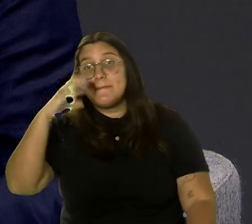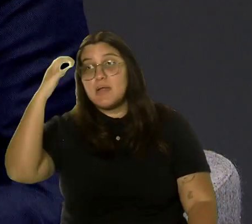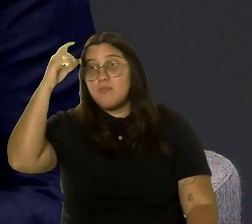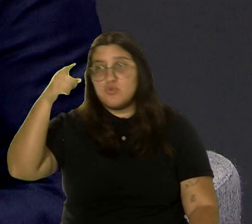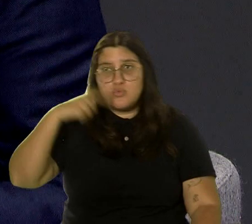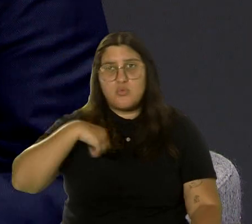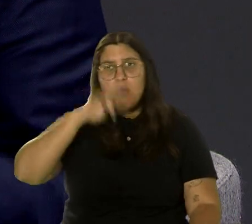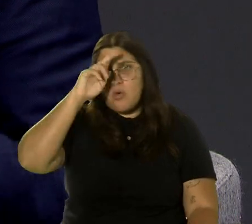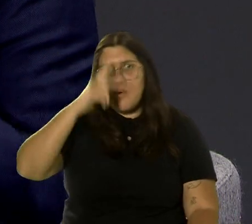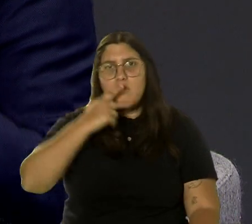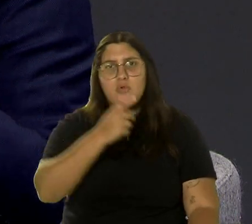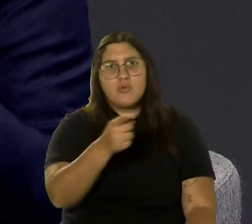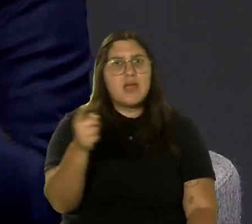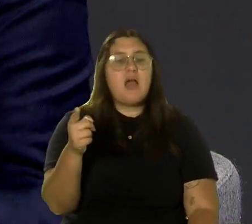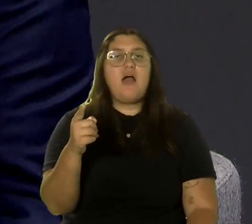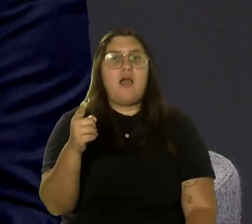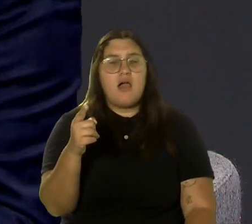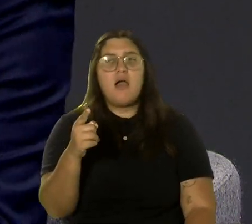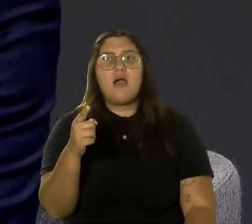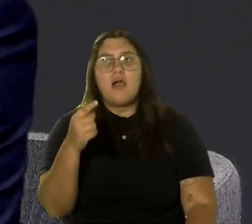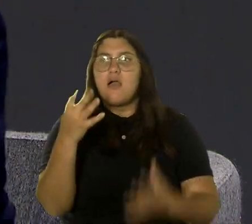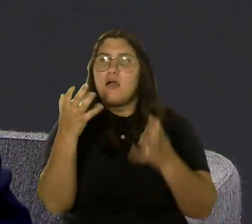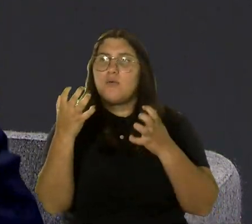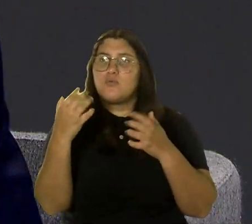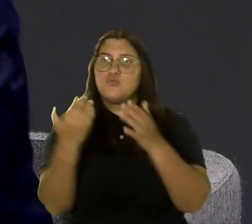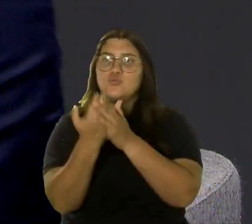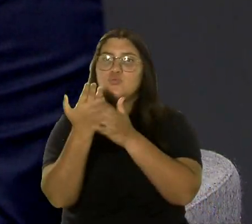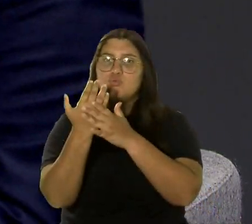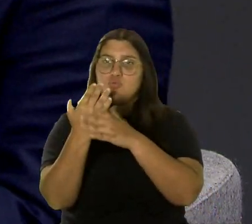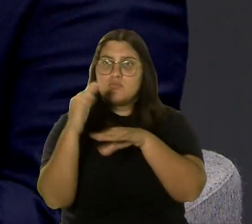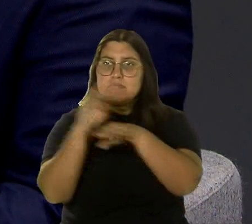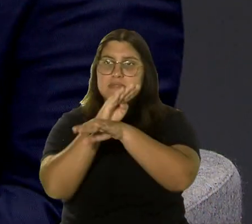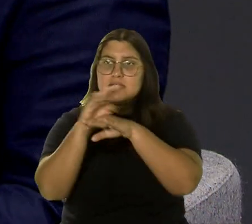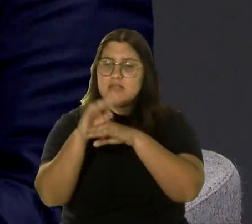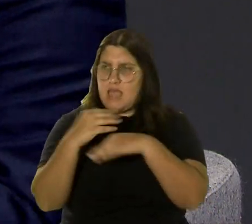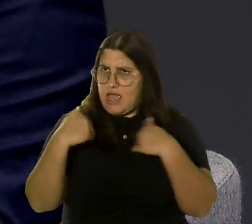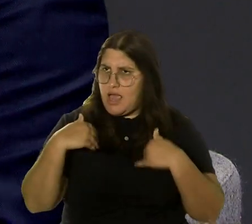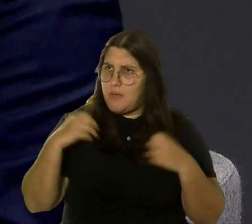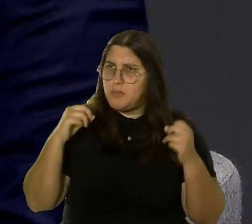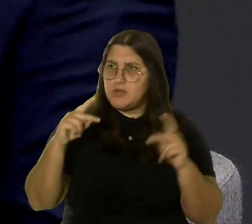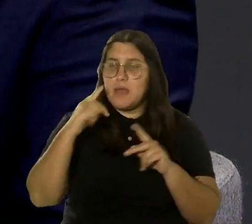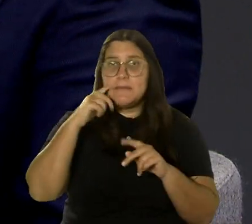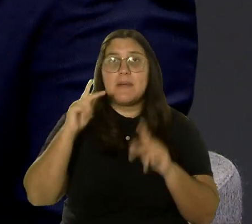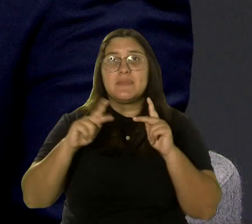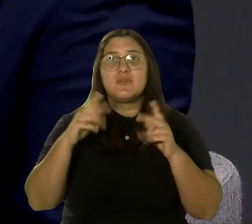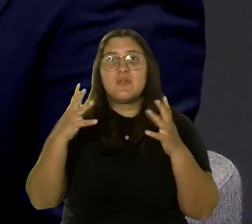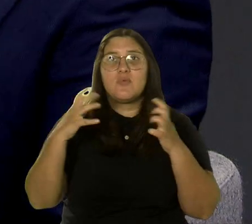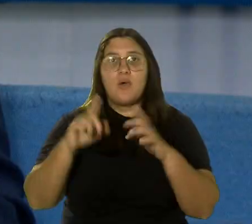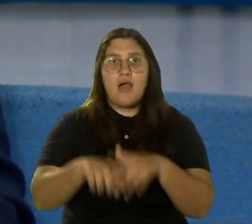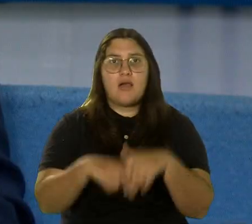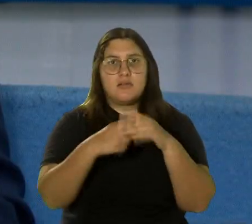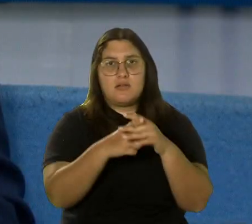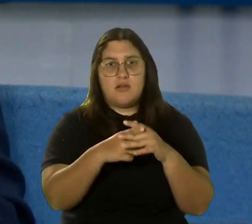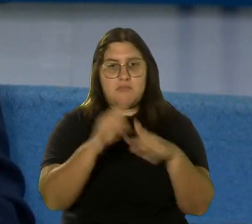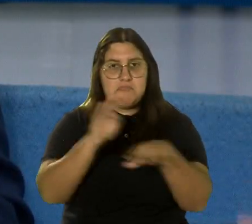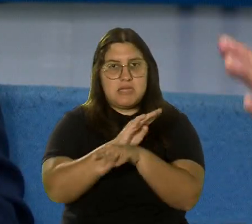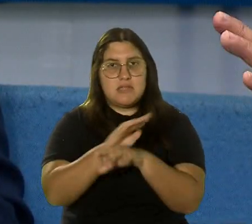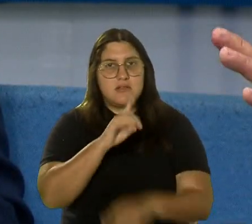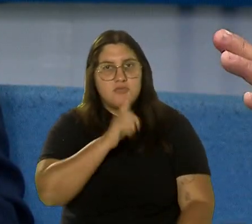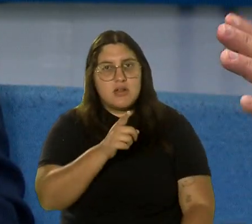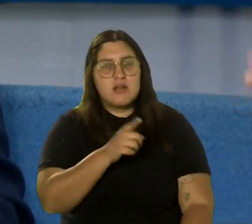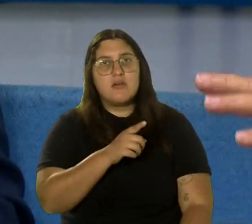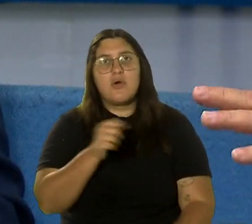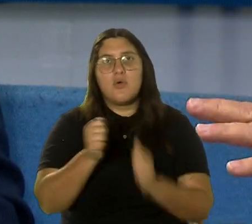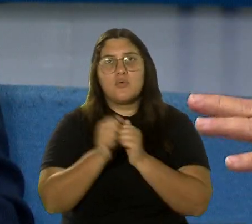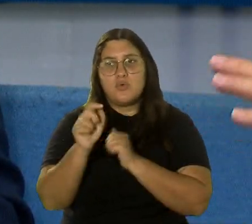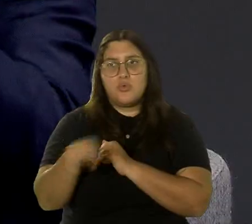que ustedes conocen que están buscando una nueva idea de negocio porque creo que hay oportunidades también para estas personas que quieren comenzar. Eso es así. Vamos a tener todo lo Usted